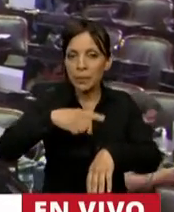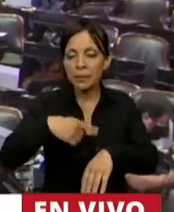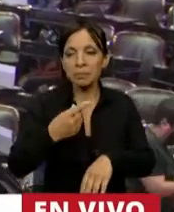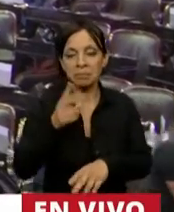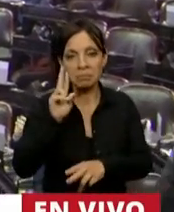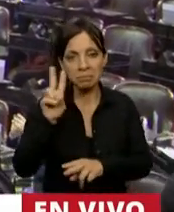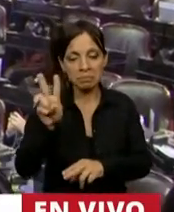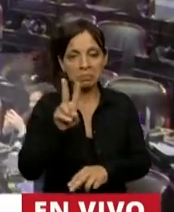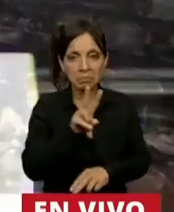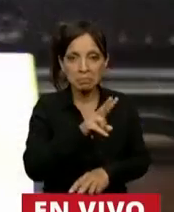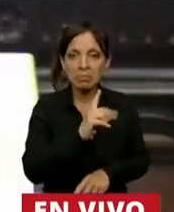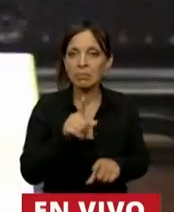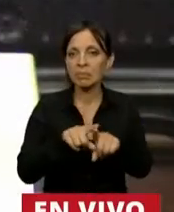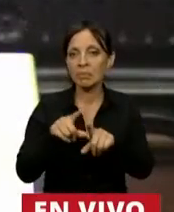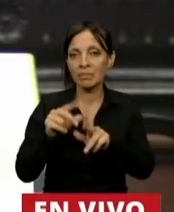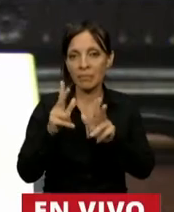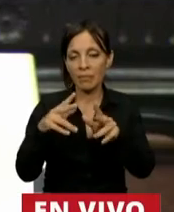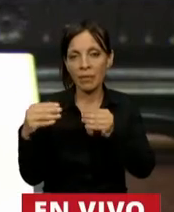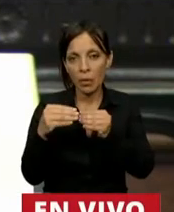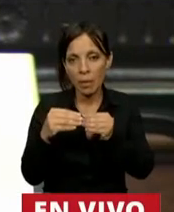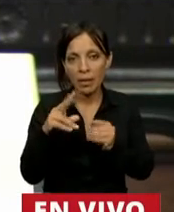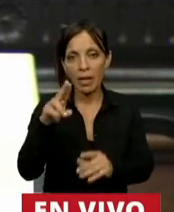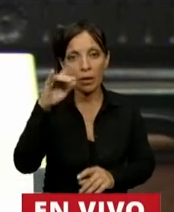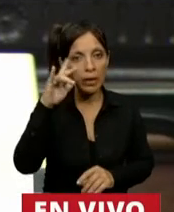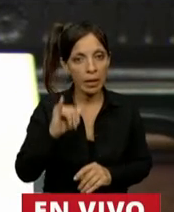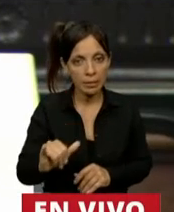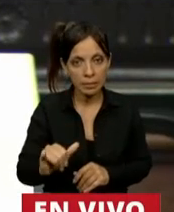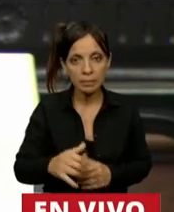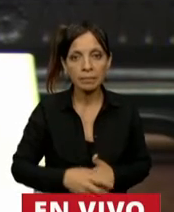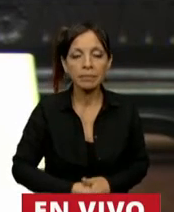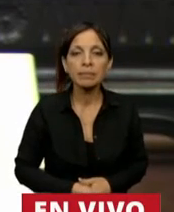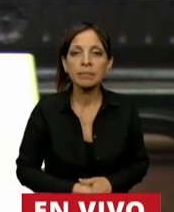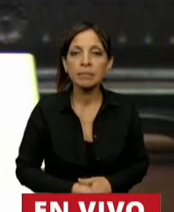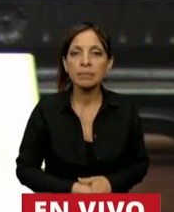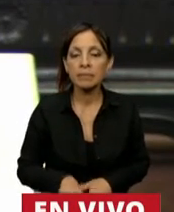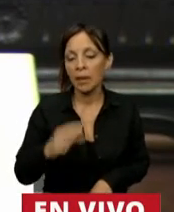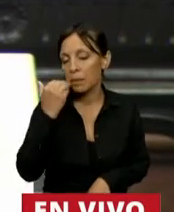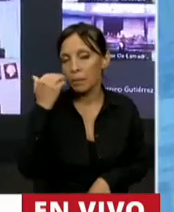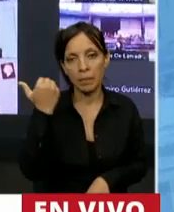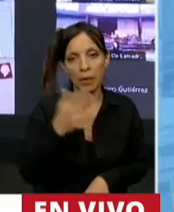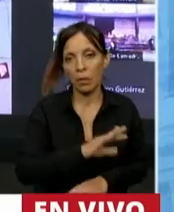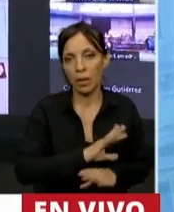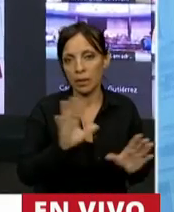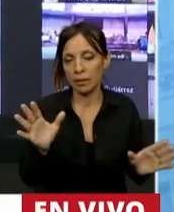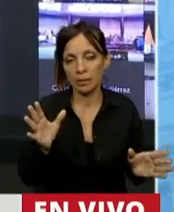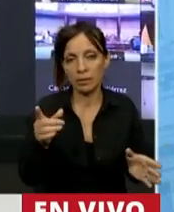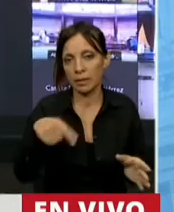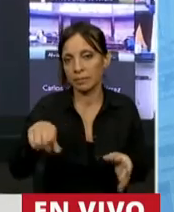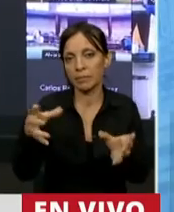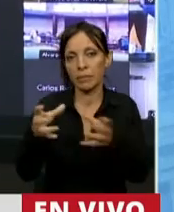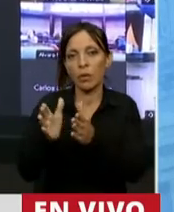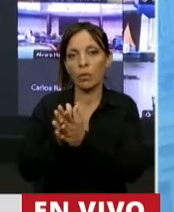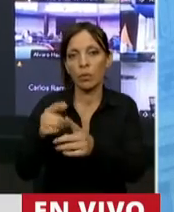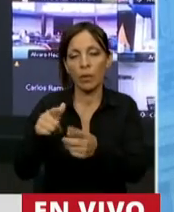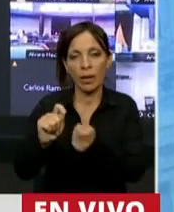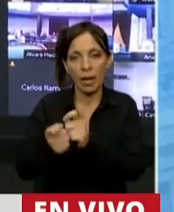como decía mi compañera Cristina Álvarez Rodríguez anteriormente, el bochorno que llevó adelante Juntos por